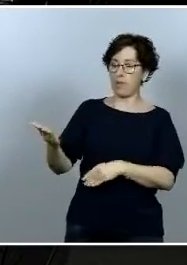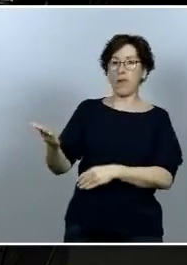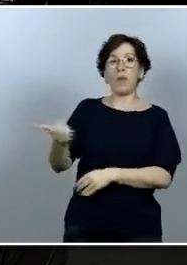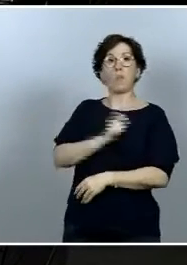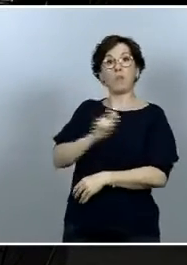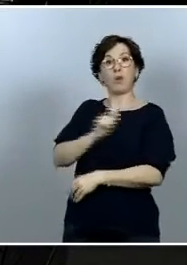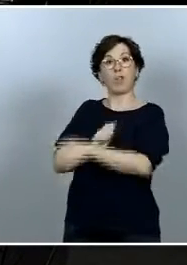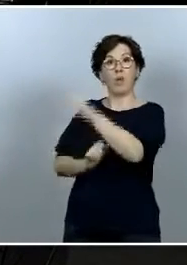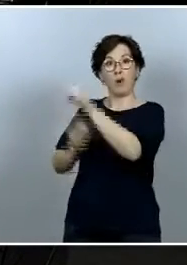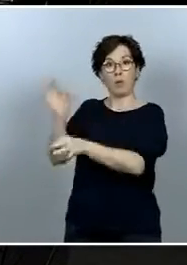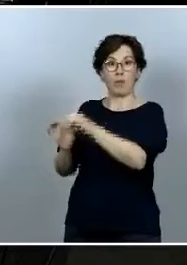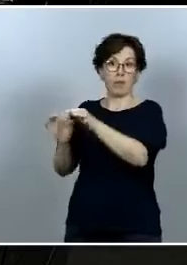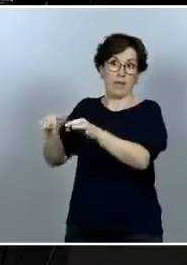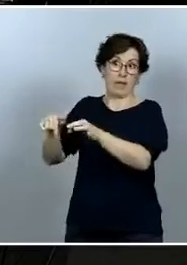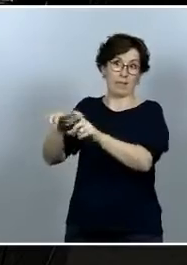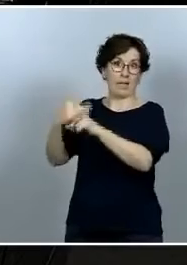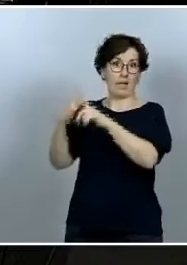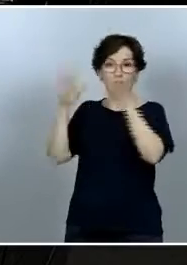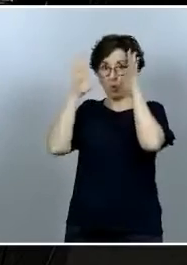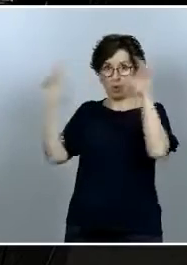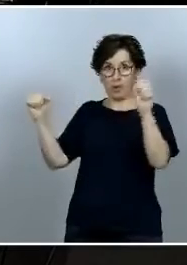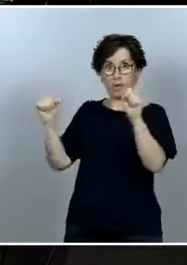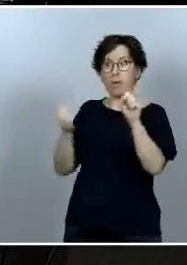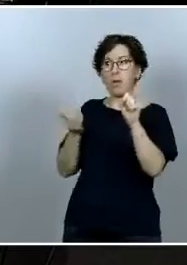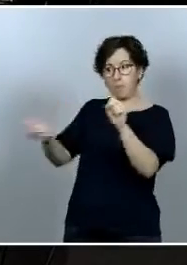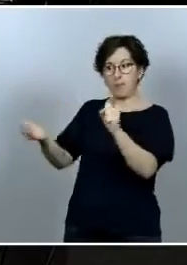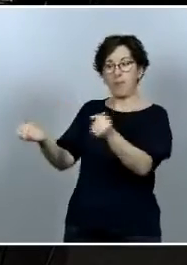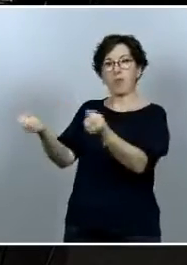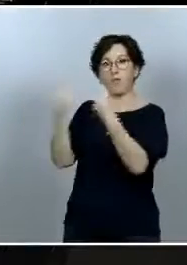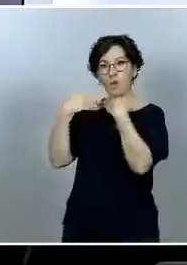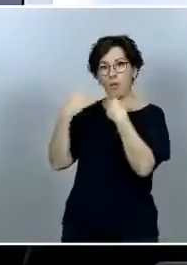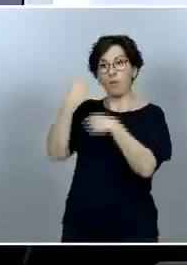guardia civil sobre una investigación que afecta a ellos mismos gracias